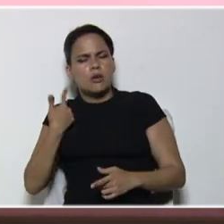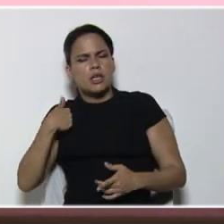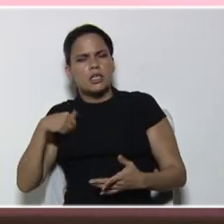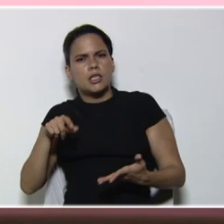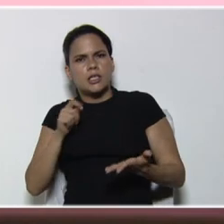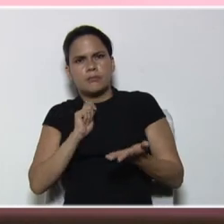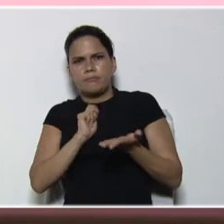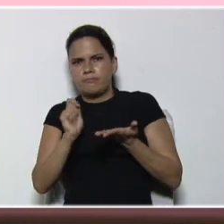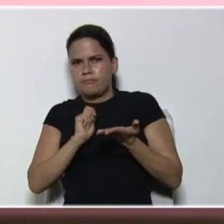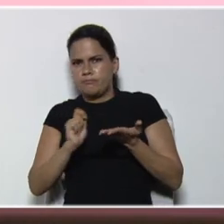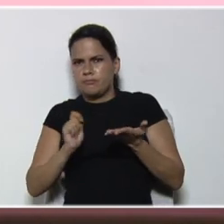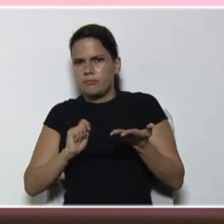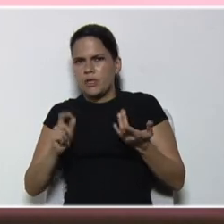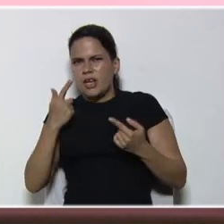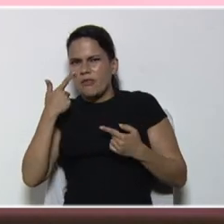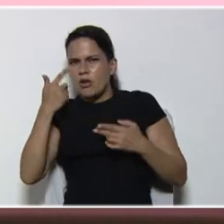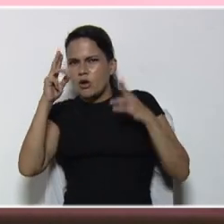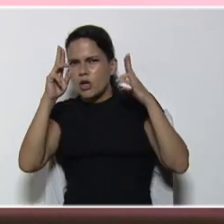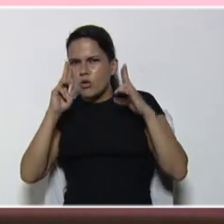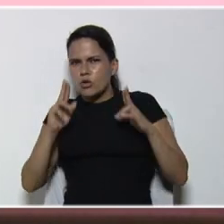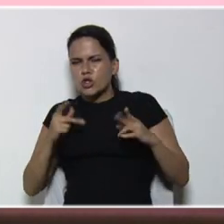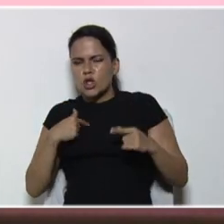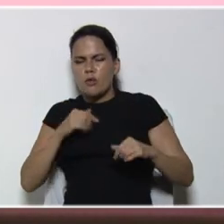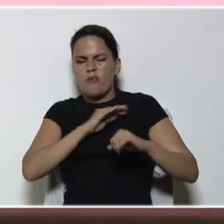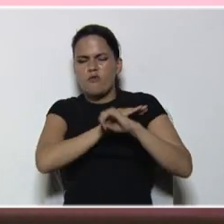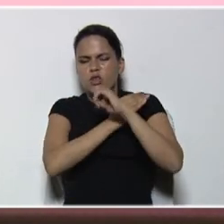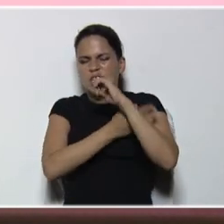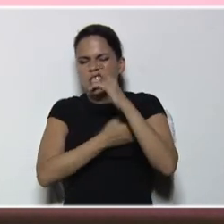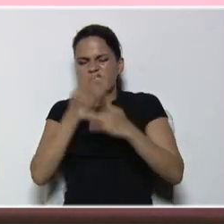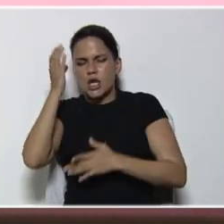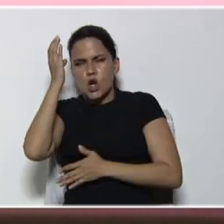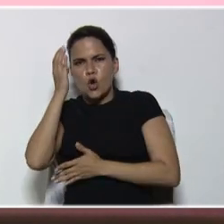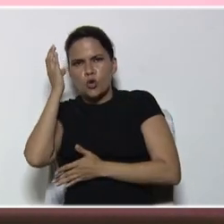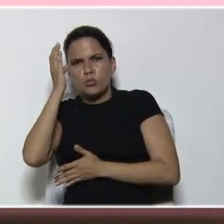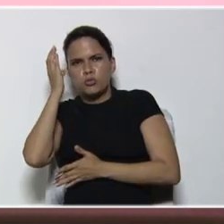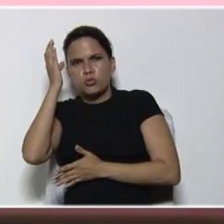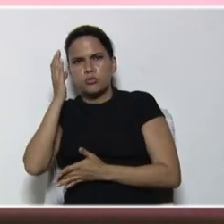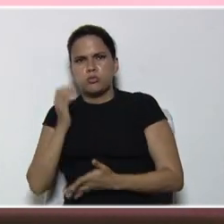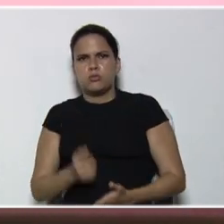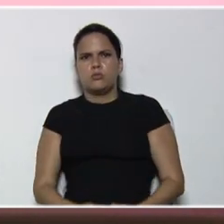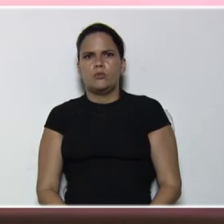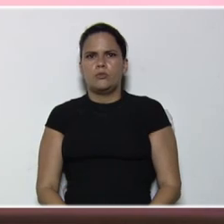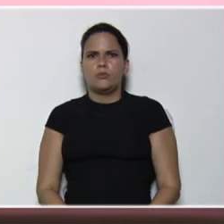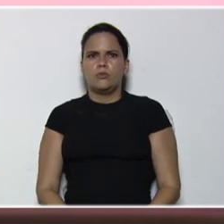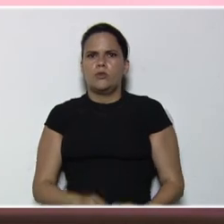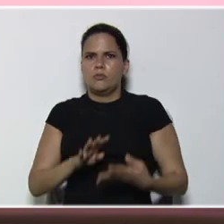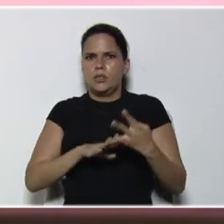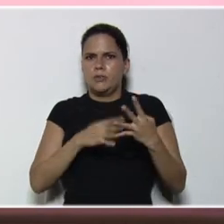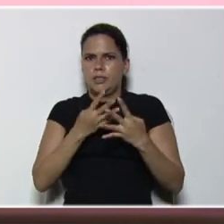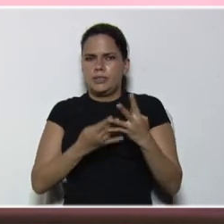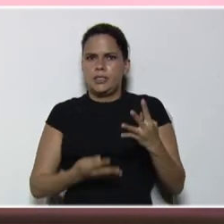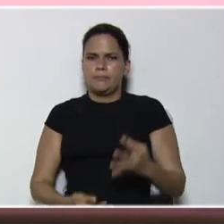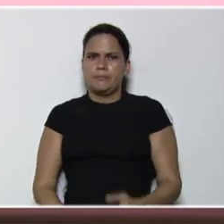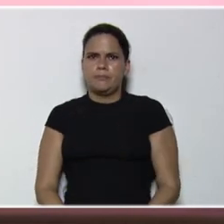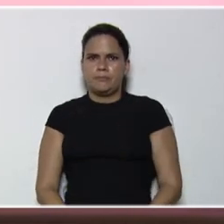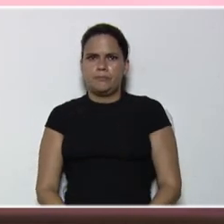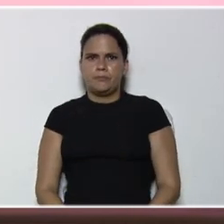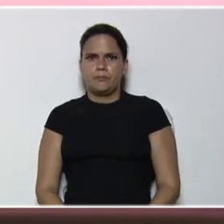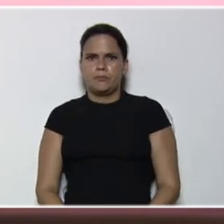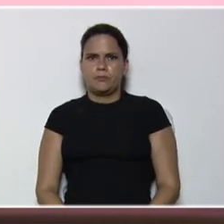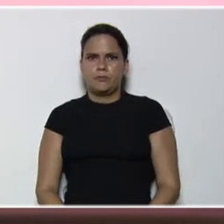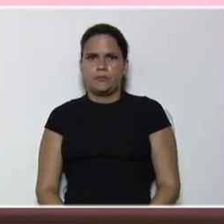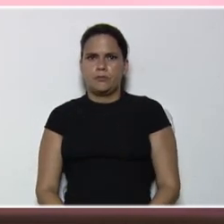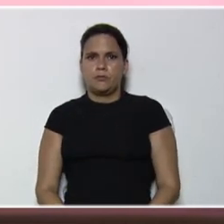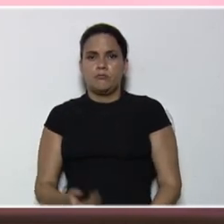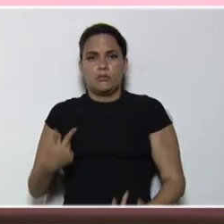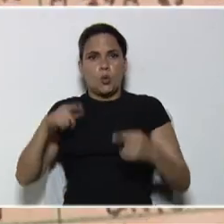recursos, que les va a permitir, consolidar, y reforzar, los conocimientos, en el área, de la matemática, por